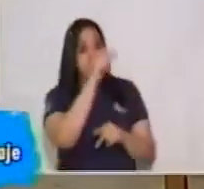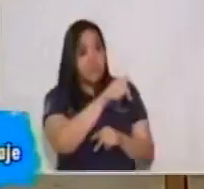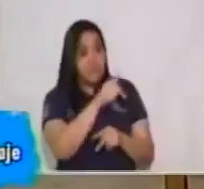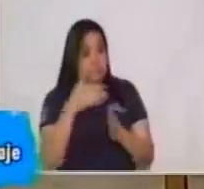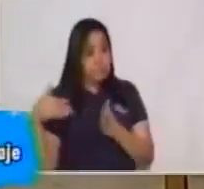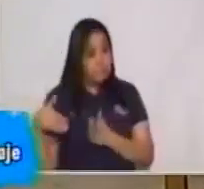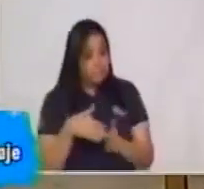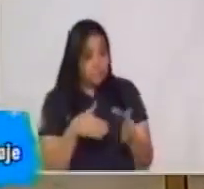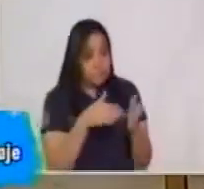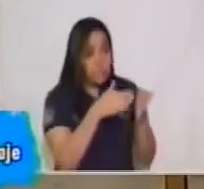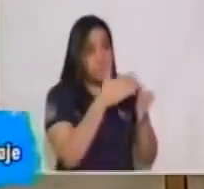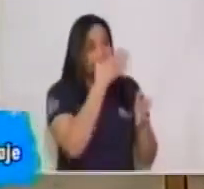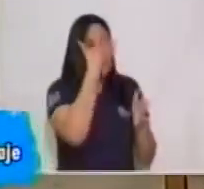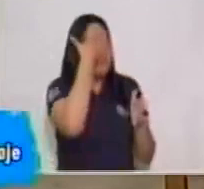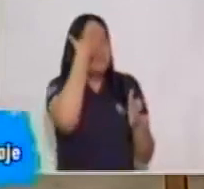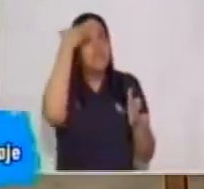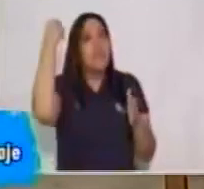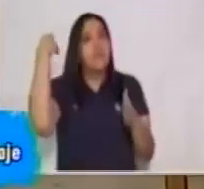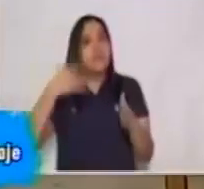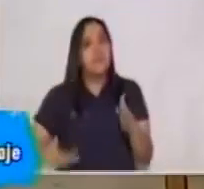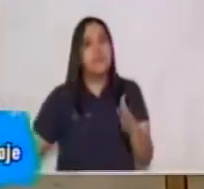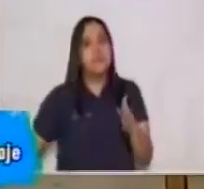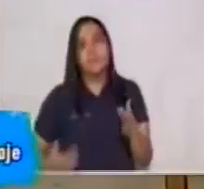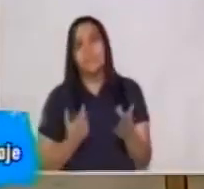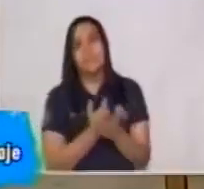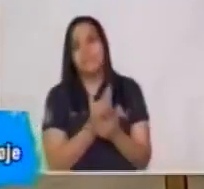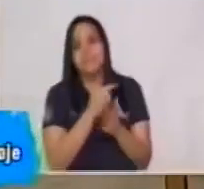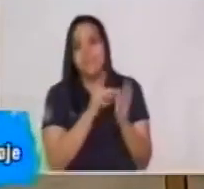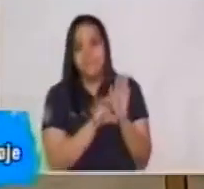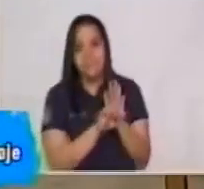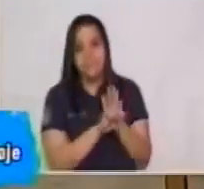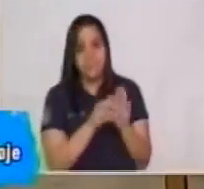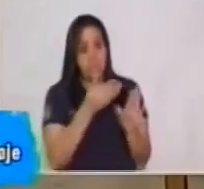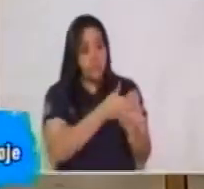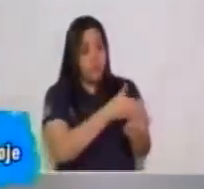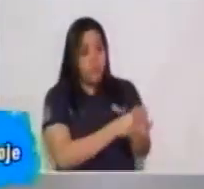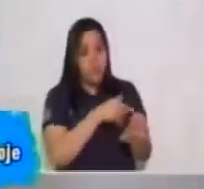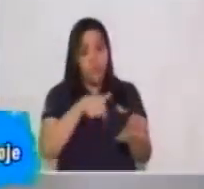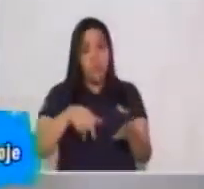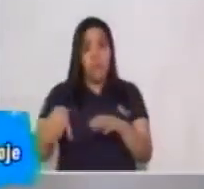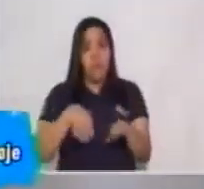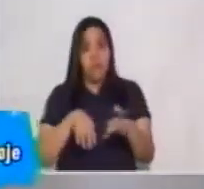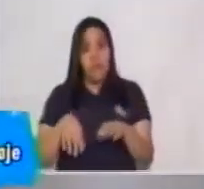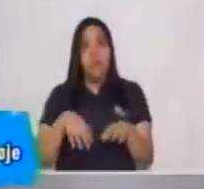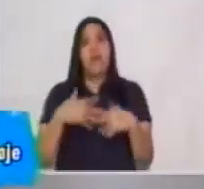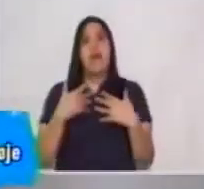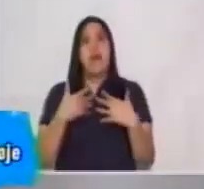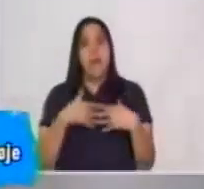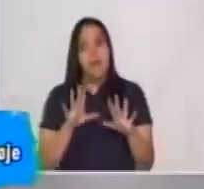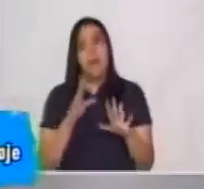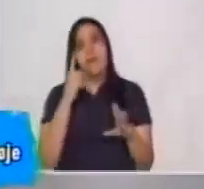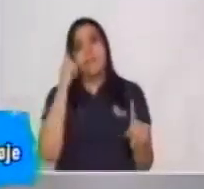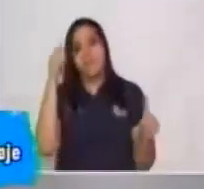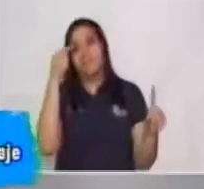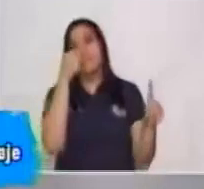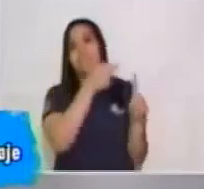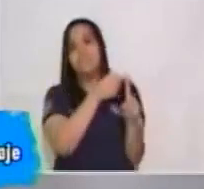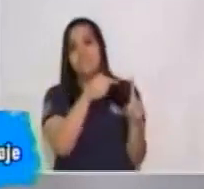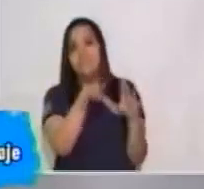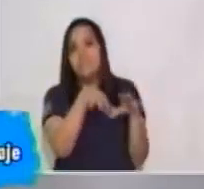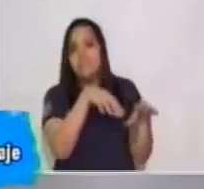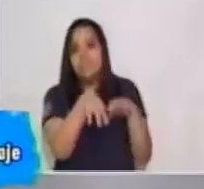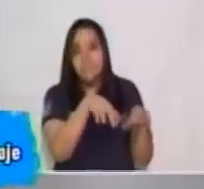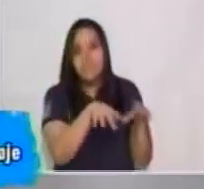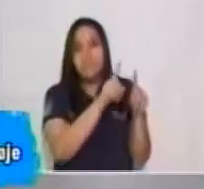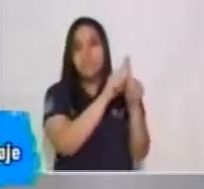camino que la persona olvidó su dinero. Entonces, si te das cuenta, todos estos elementos nos permiten ya establecer en sí, darle una